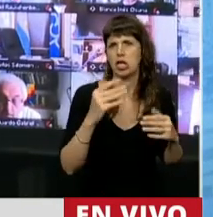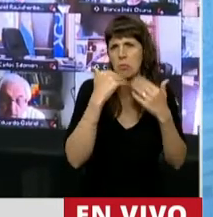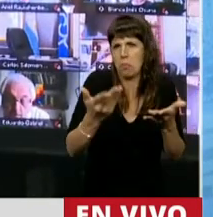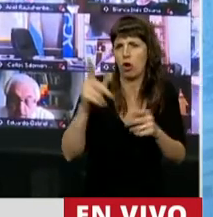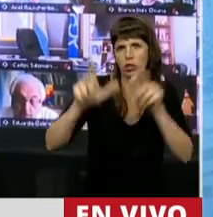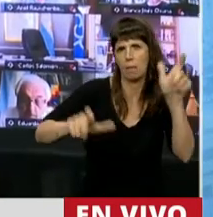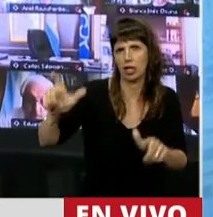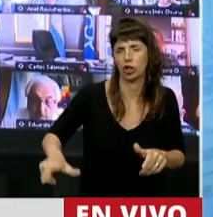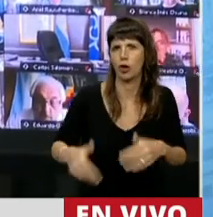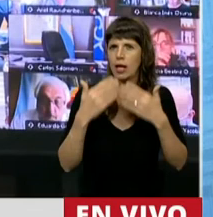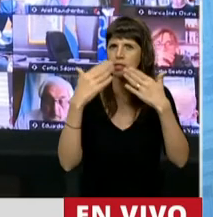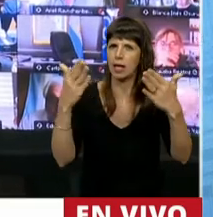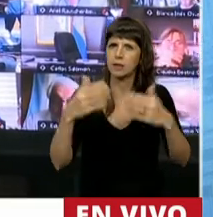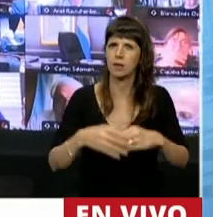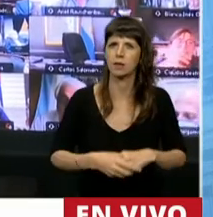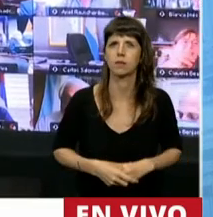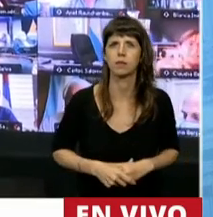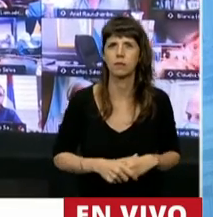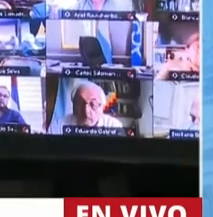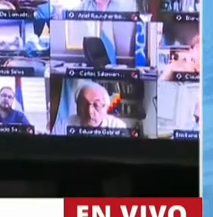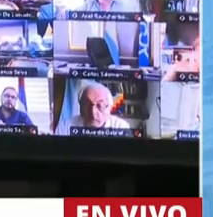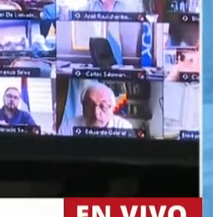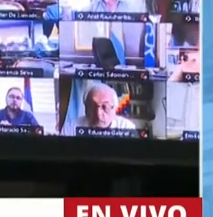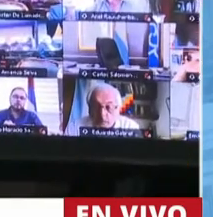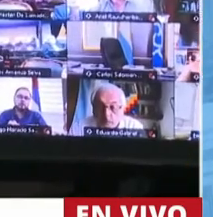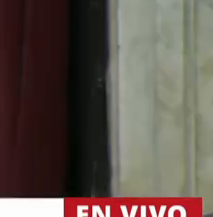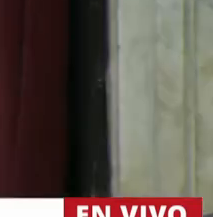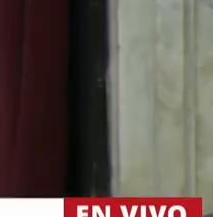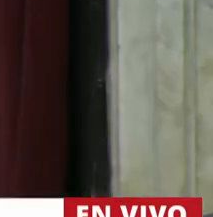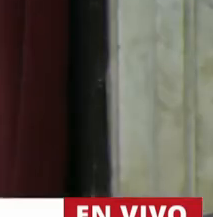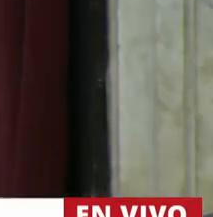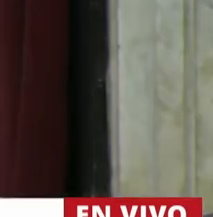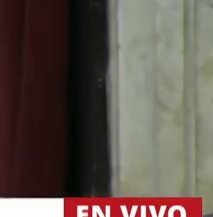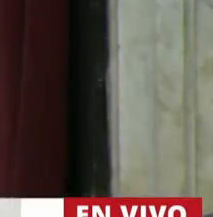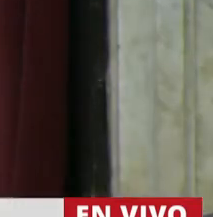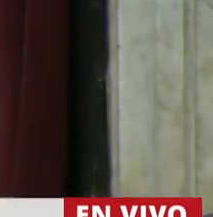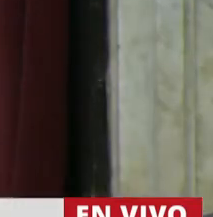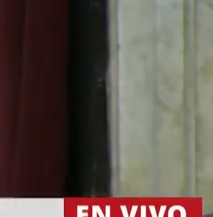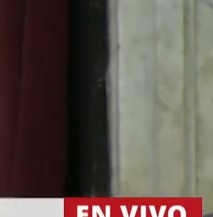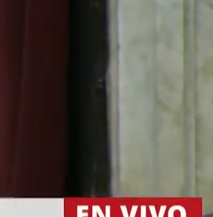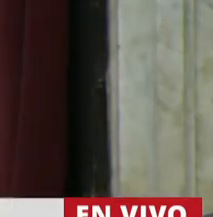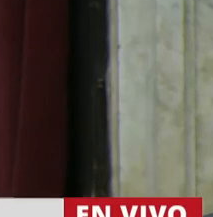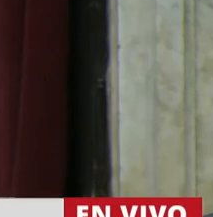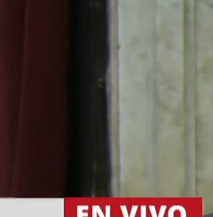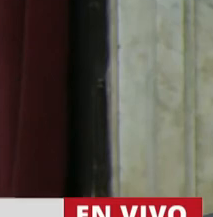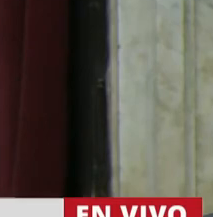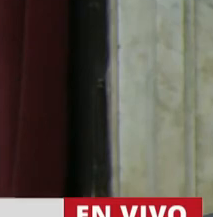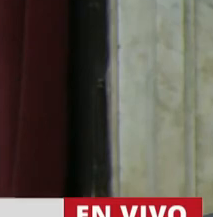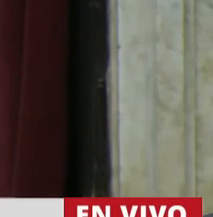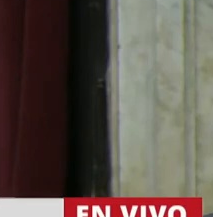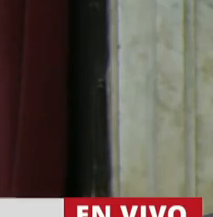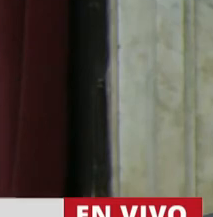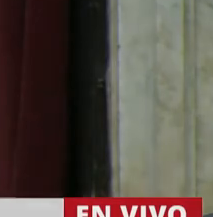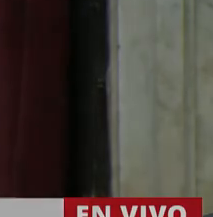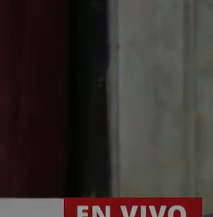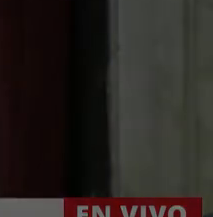gracias, señor presidente. Muchas gracias, señora diputada. Su cuestión de privilegio será girada a la Comisión